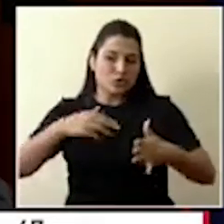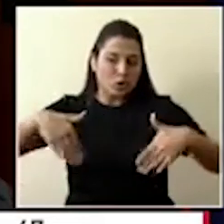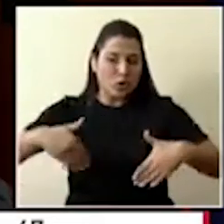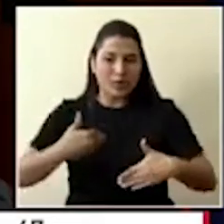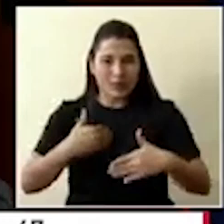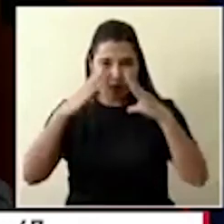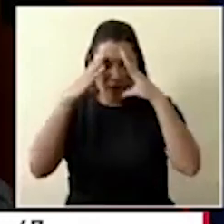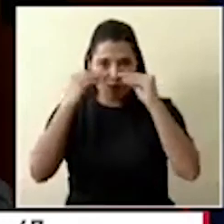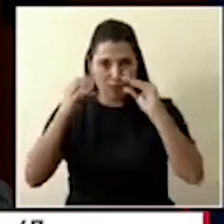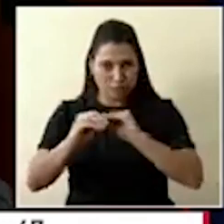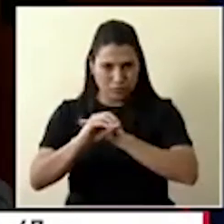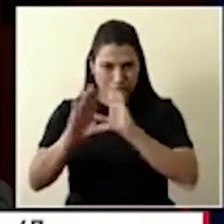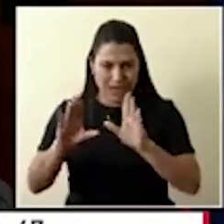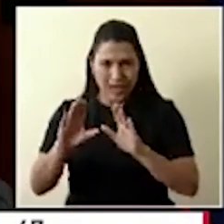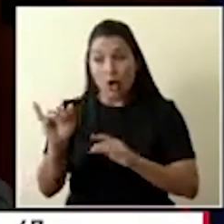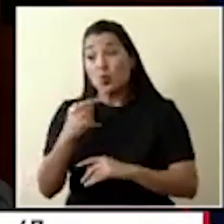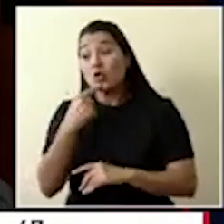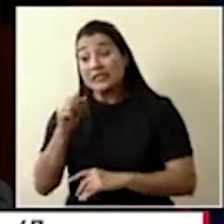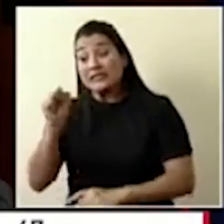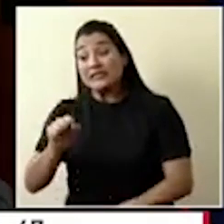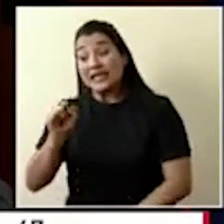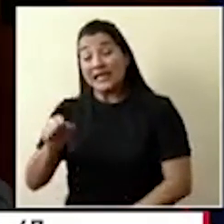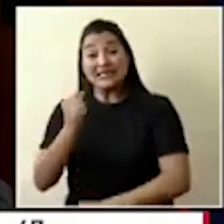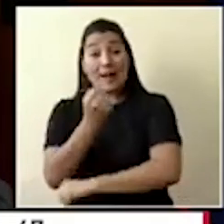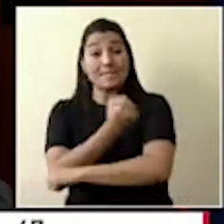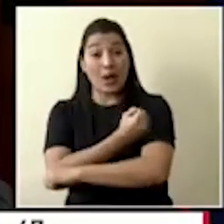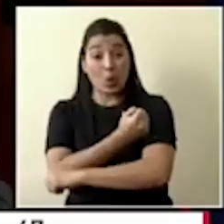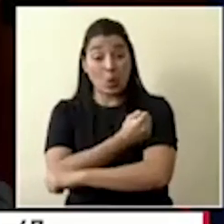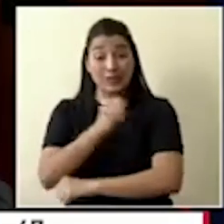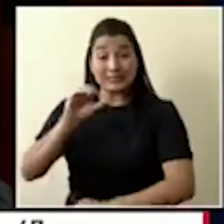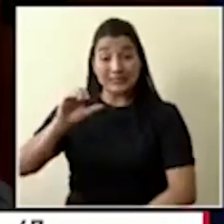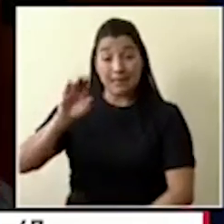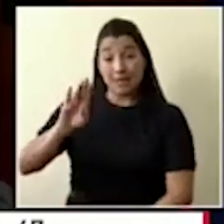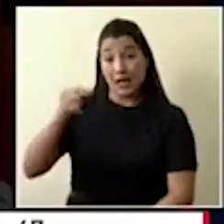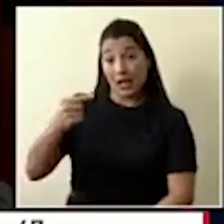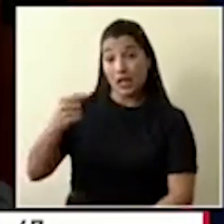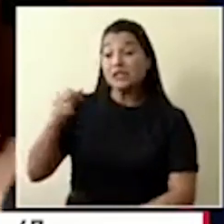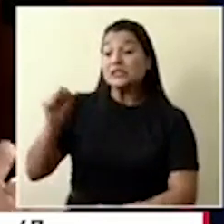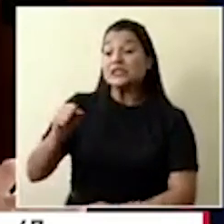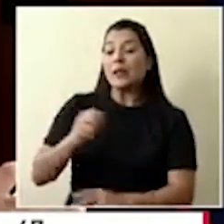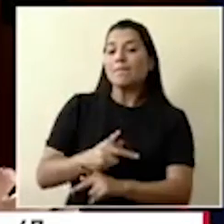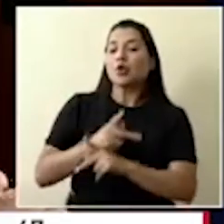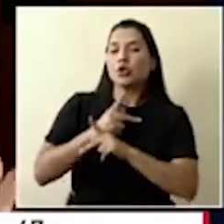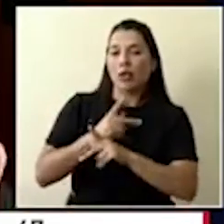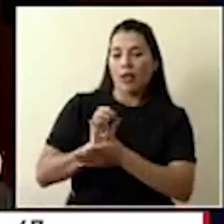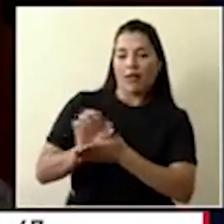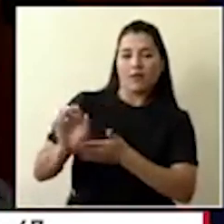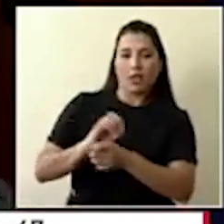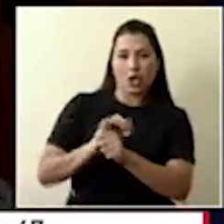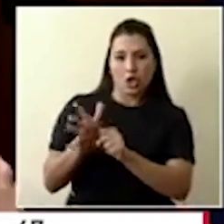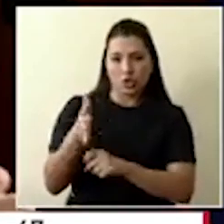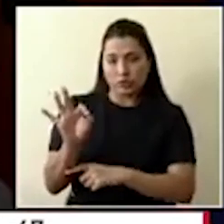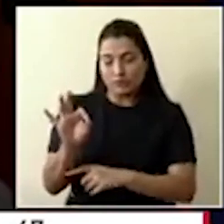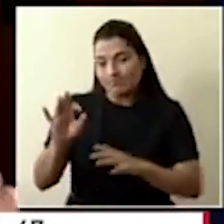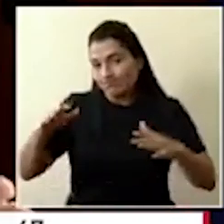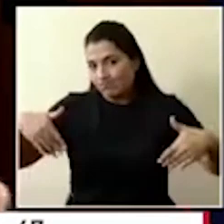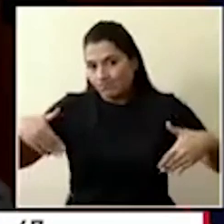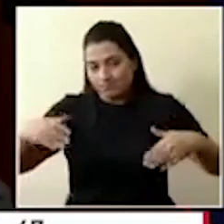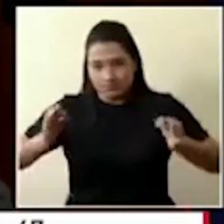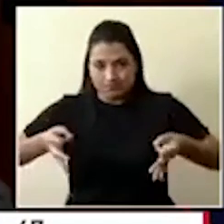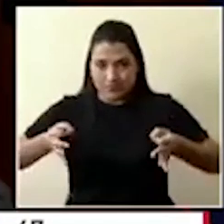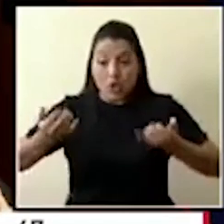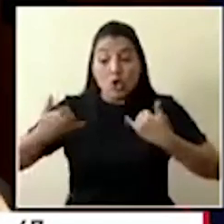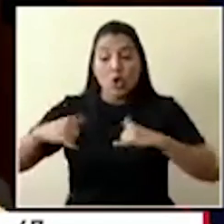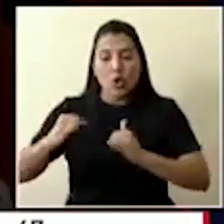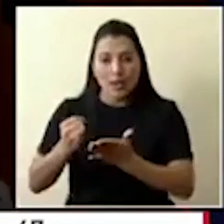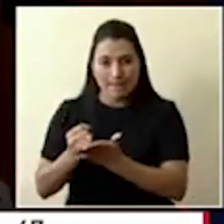decir que la BCG verdaderamente tiene un rol protagónico en esa protección. Pueden haber otros factores que estén enmascarando o